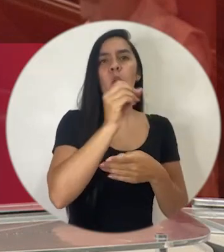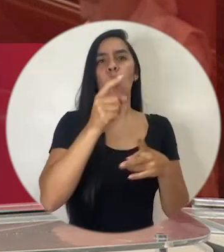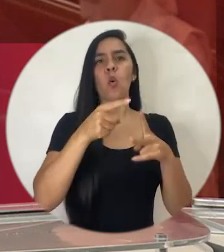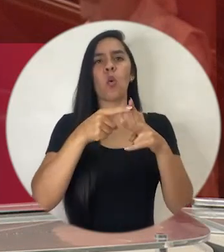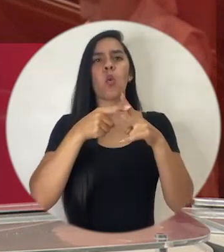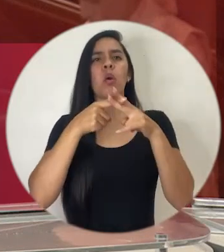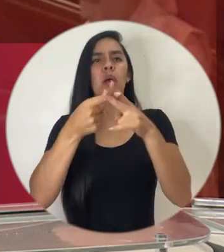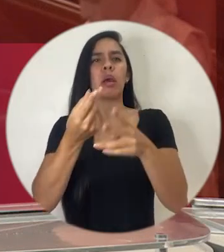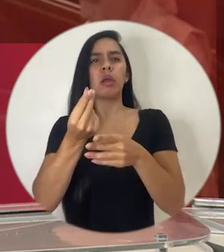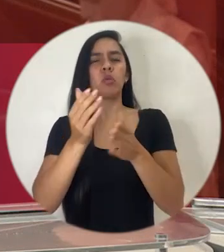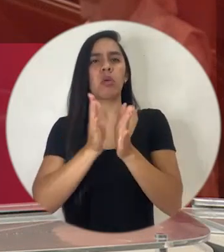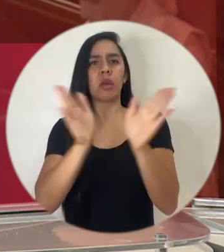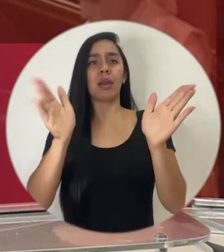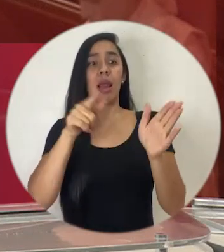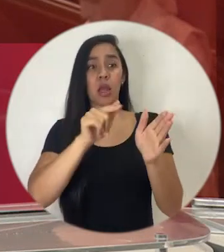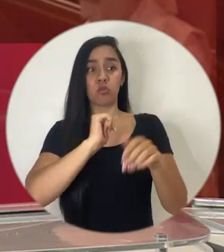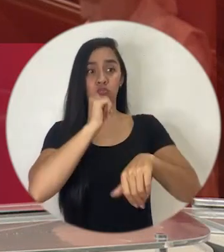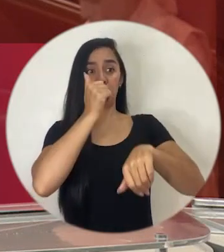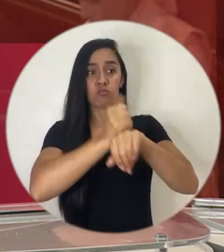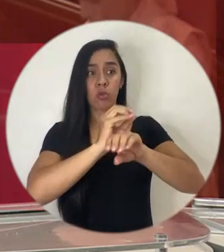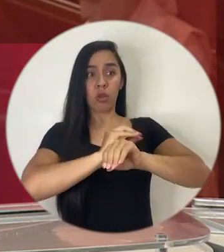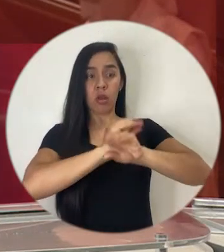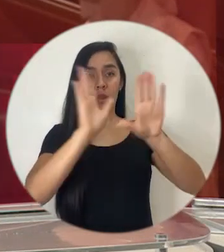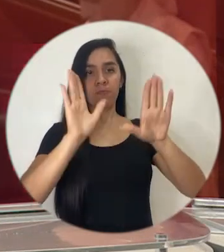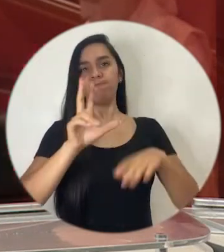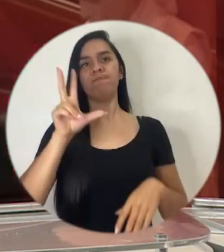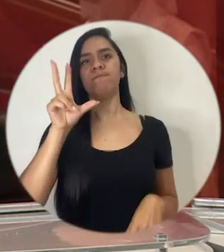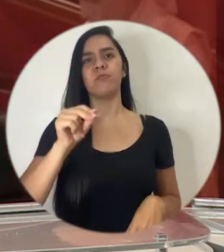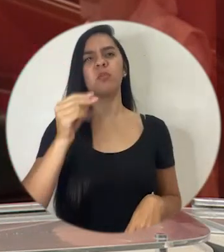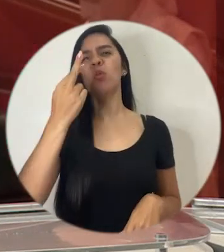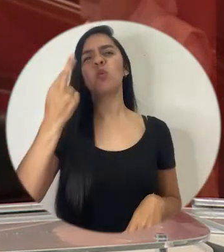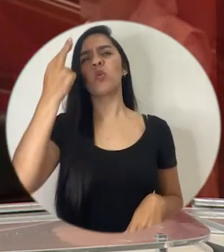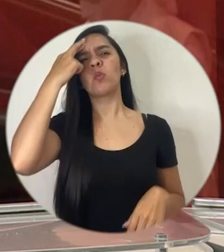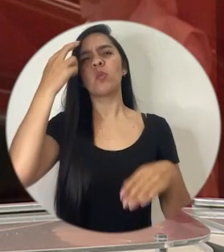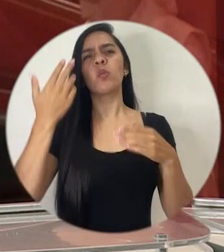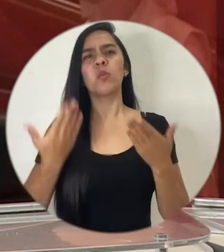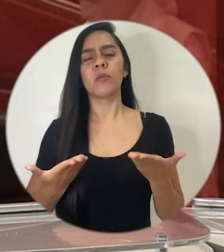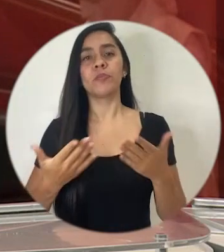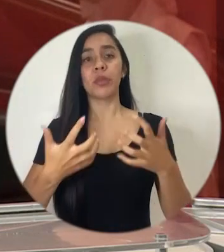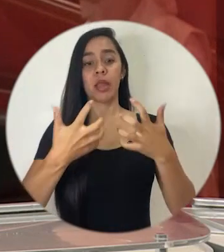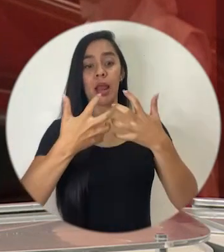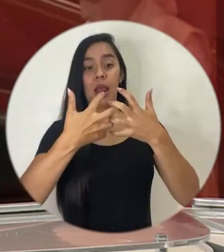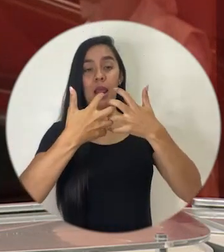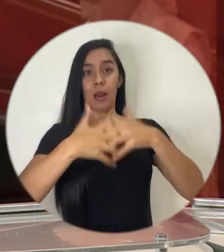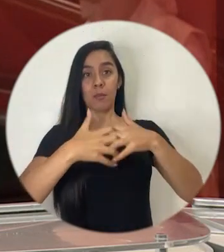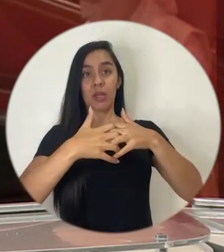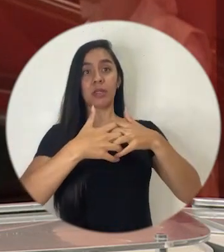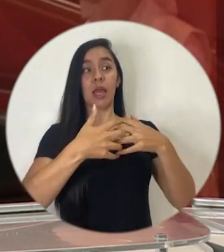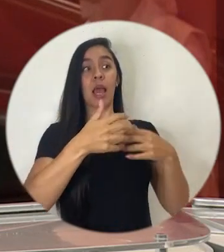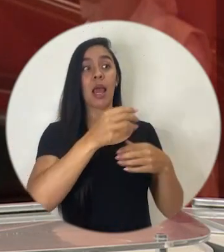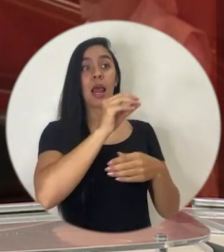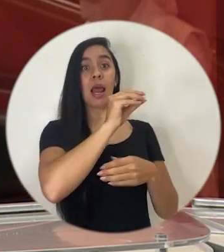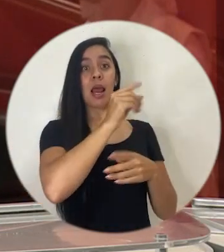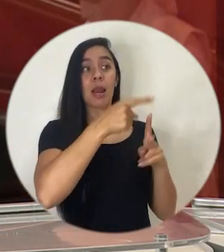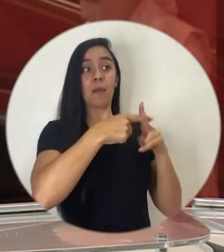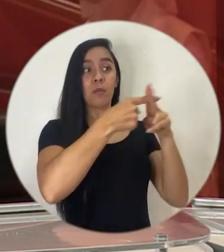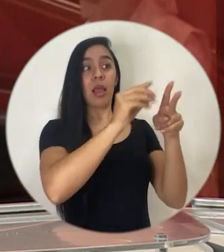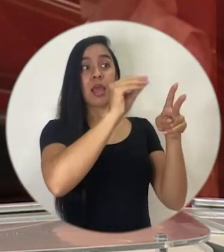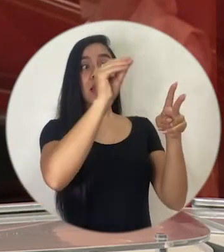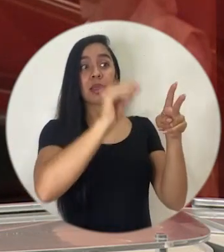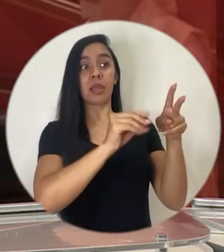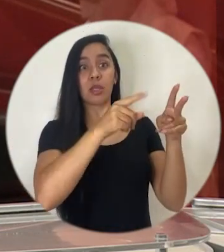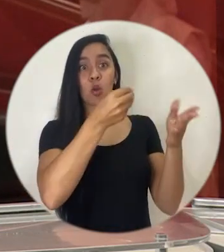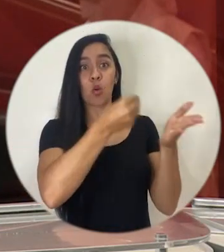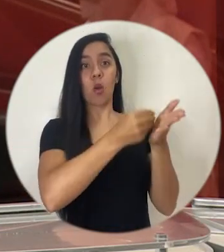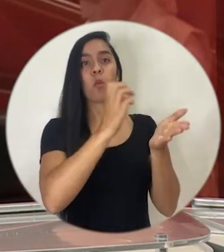un crédito en general, no estaba claramente establecida, porque el acreedor, además de los intereses, podría